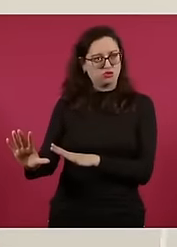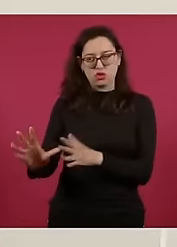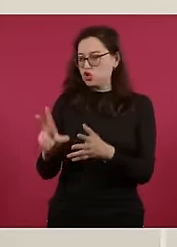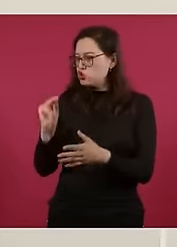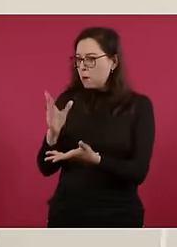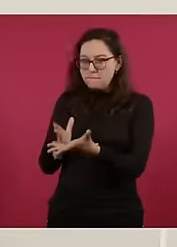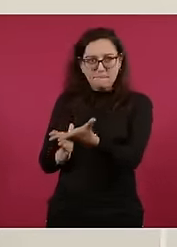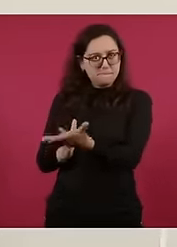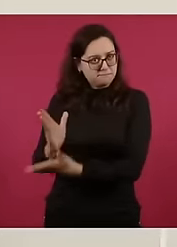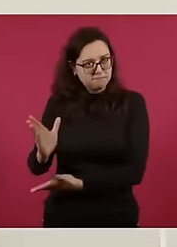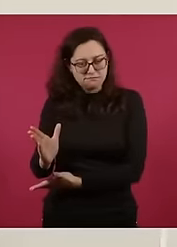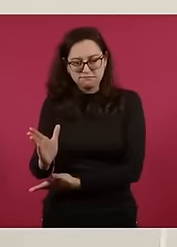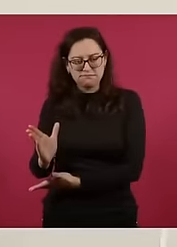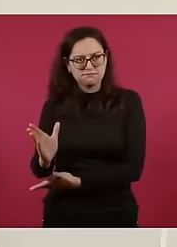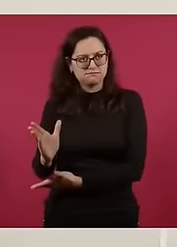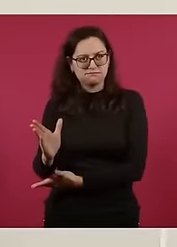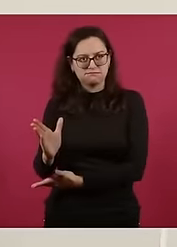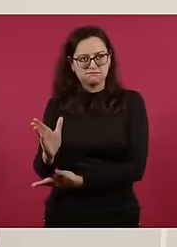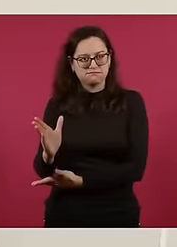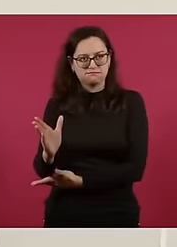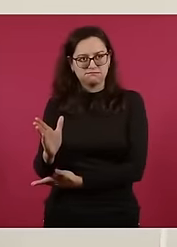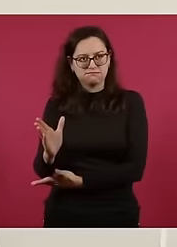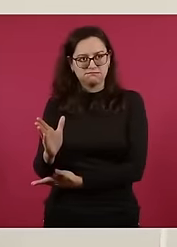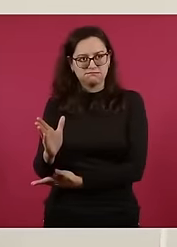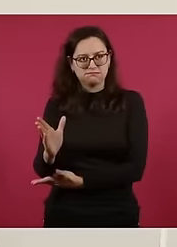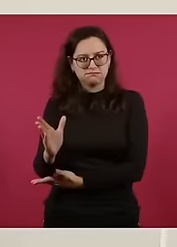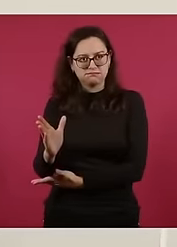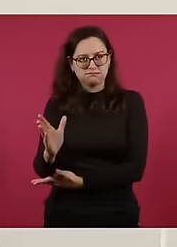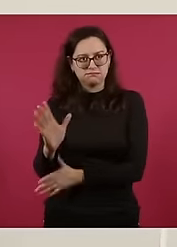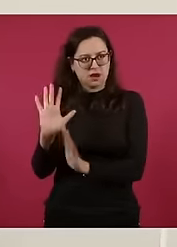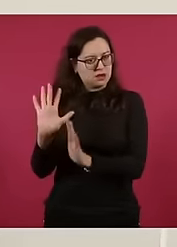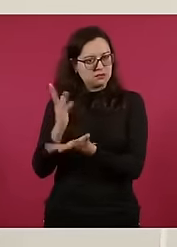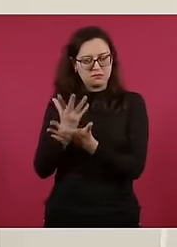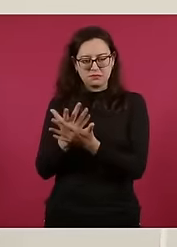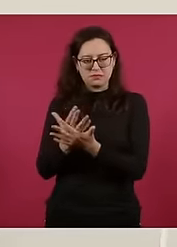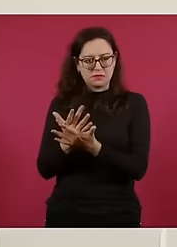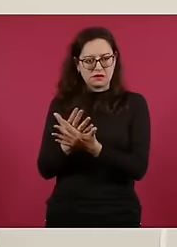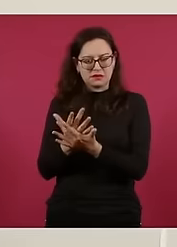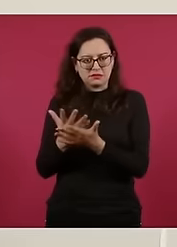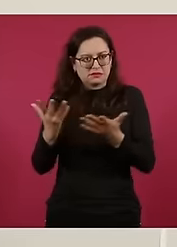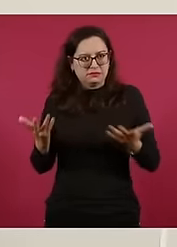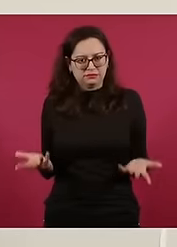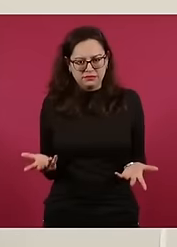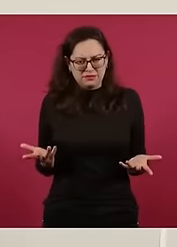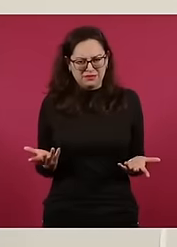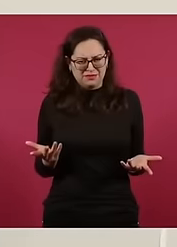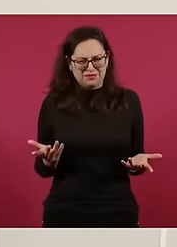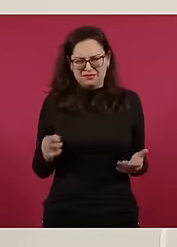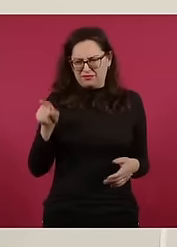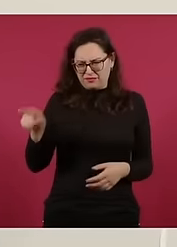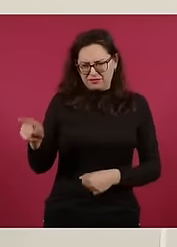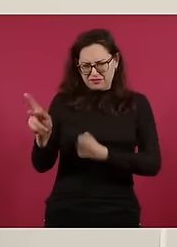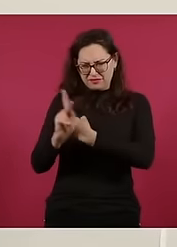gobierno está autorizado, no es legal, no es legítimo